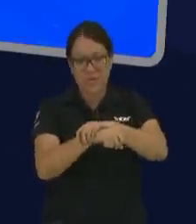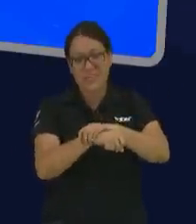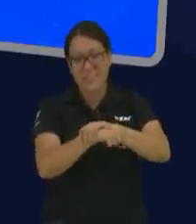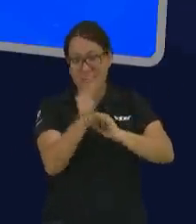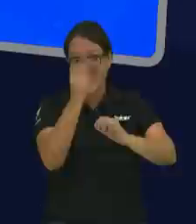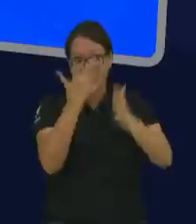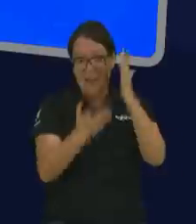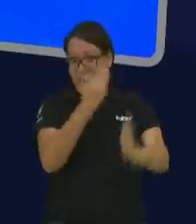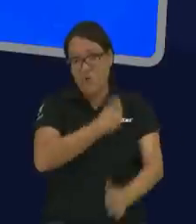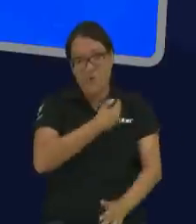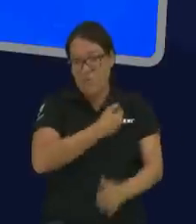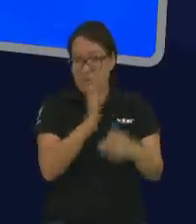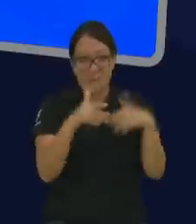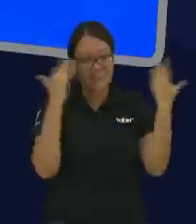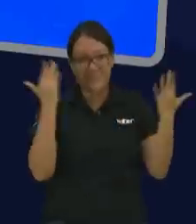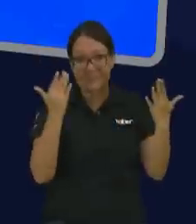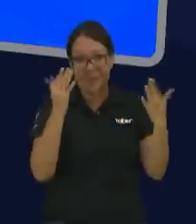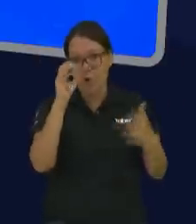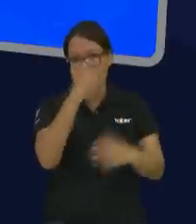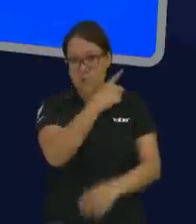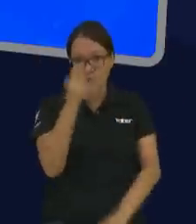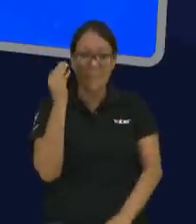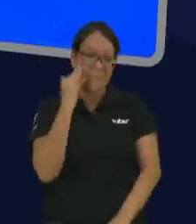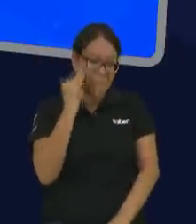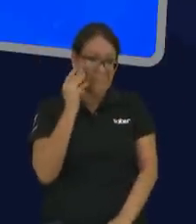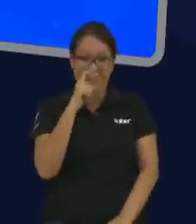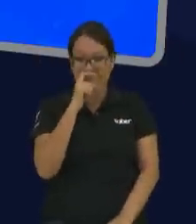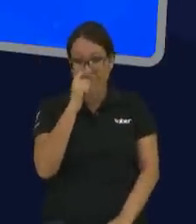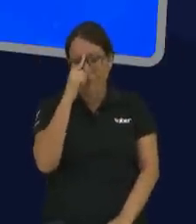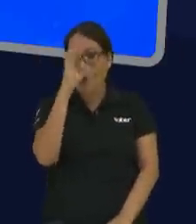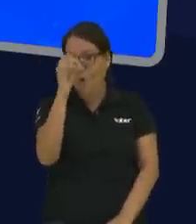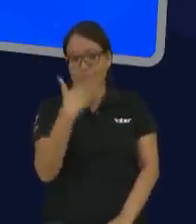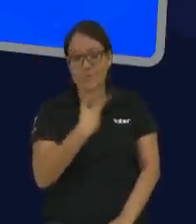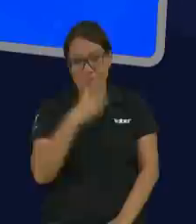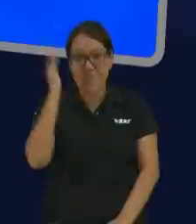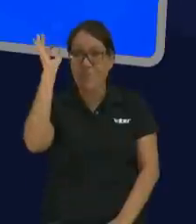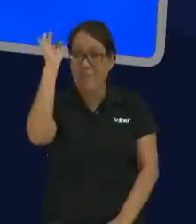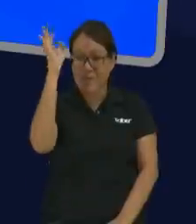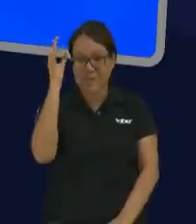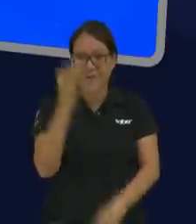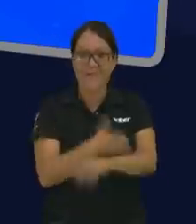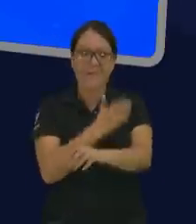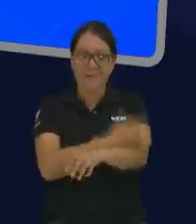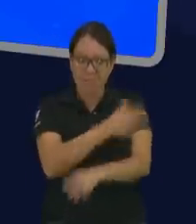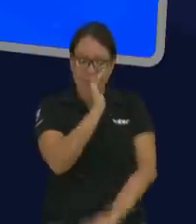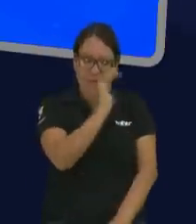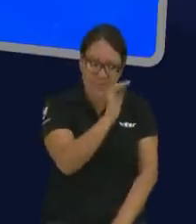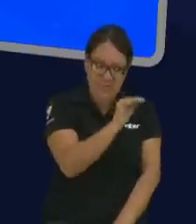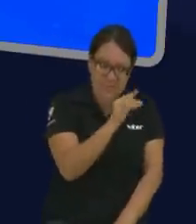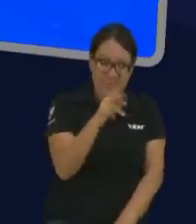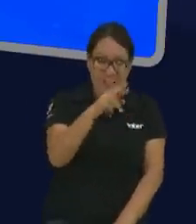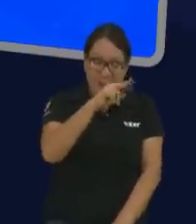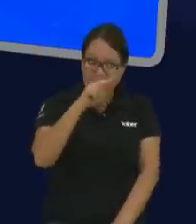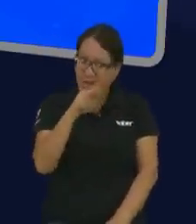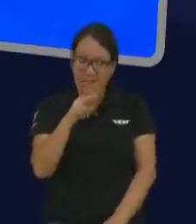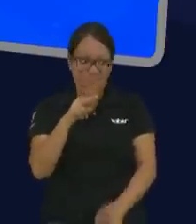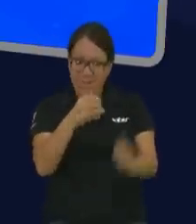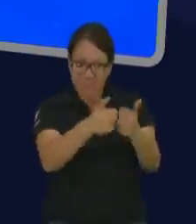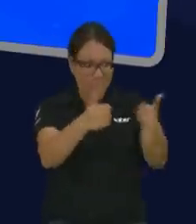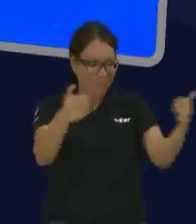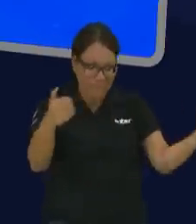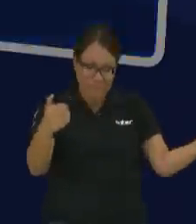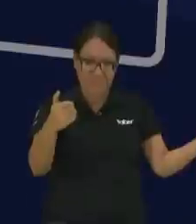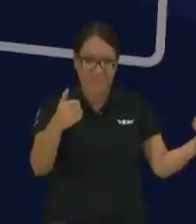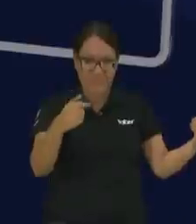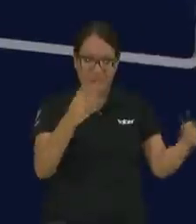cuántas veces ustedes como padres y nosotros como pastores les advertimos a los muchachos que se alejaran de los muchachos